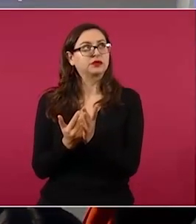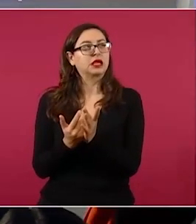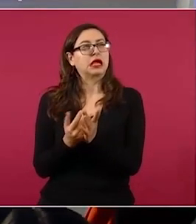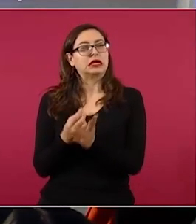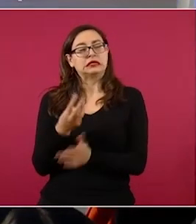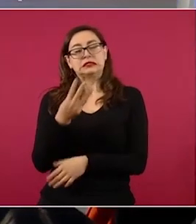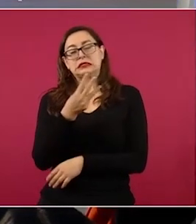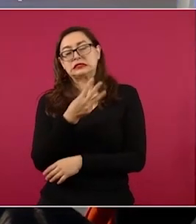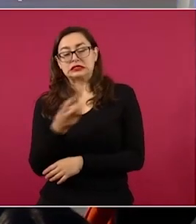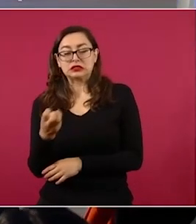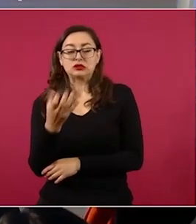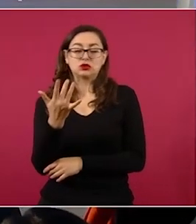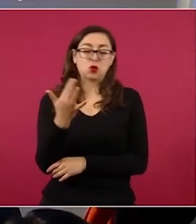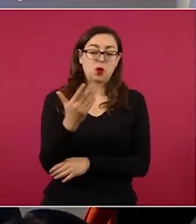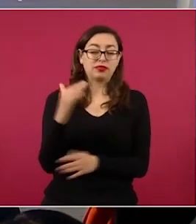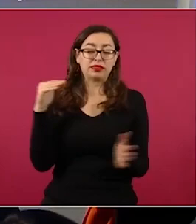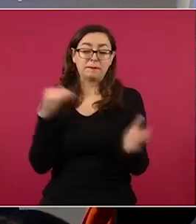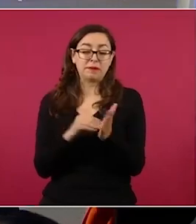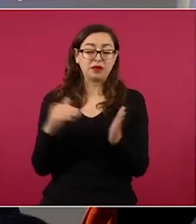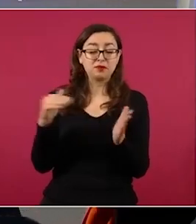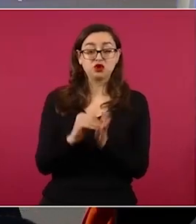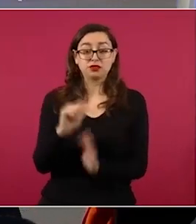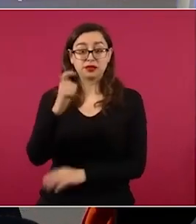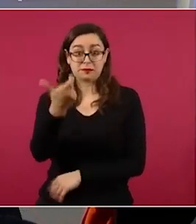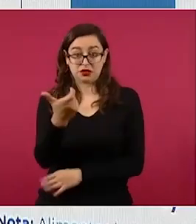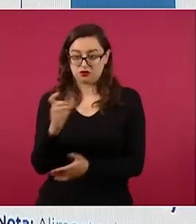mil millones de pesos.